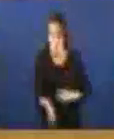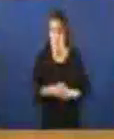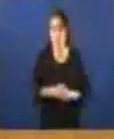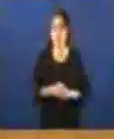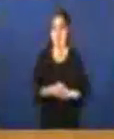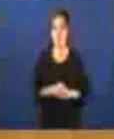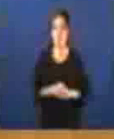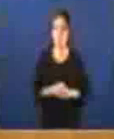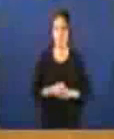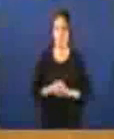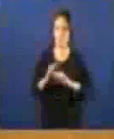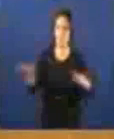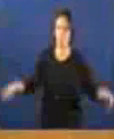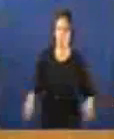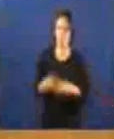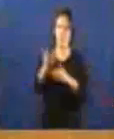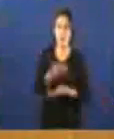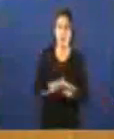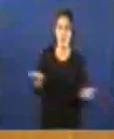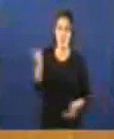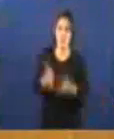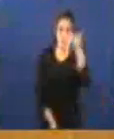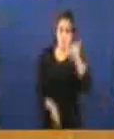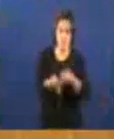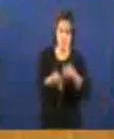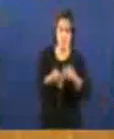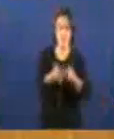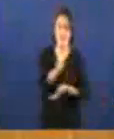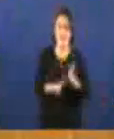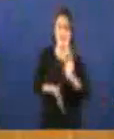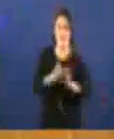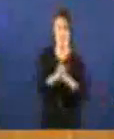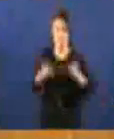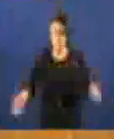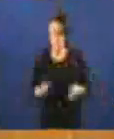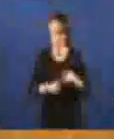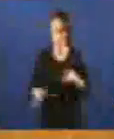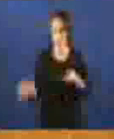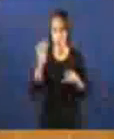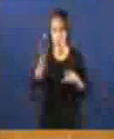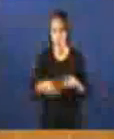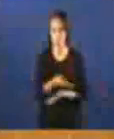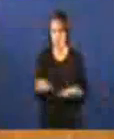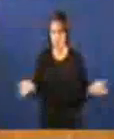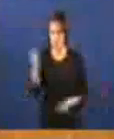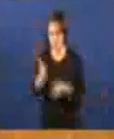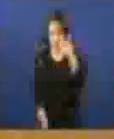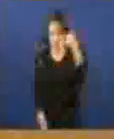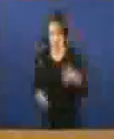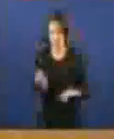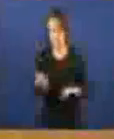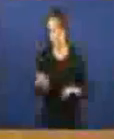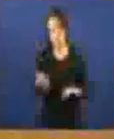un pouquinho. Vostedes crean a competencia entre grandes grupos industriais? Vostedes crean na competencia entre as